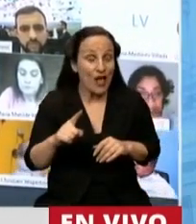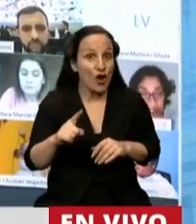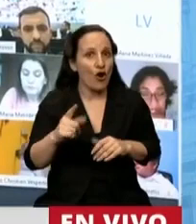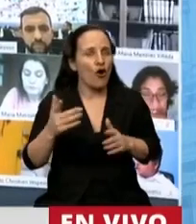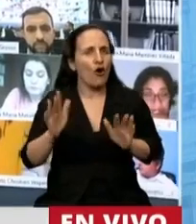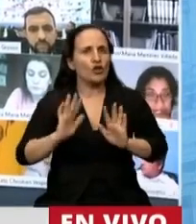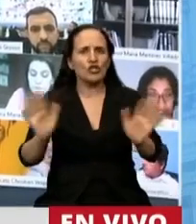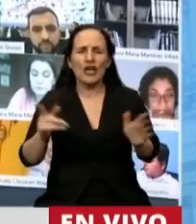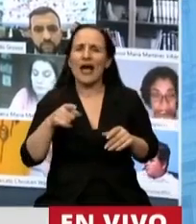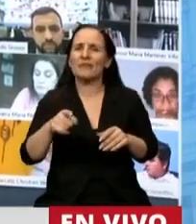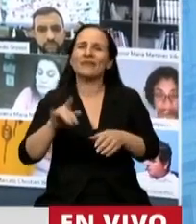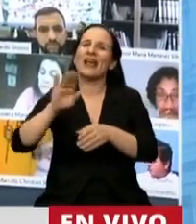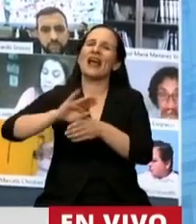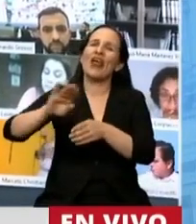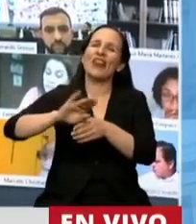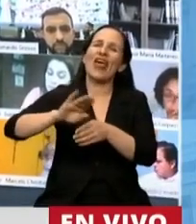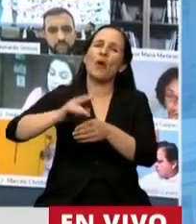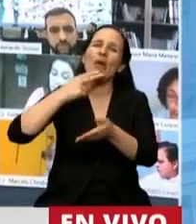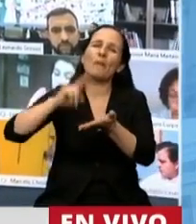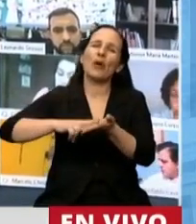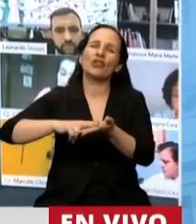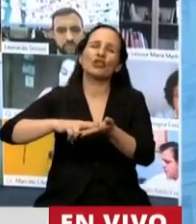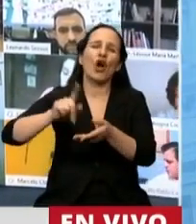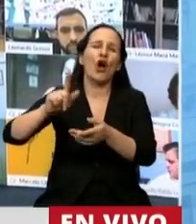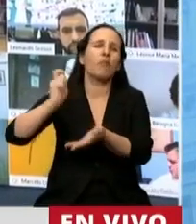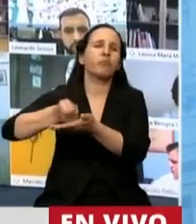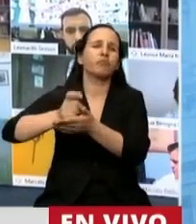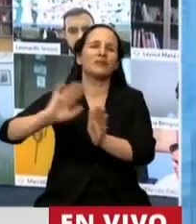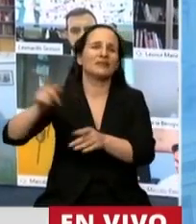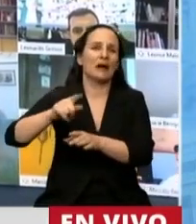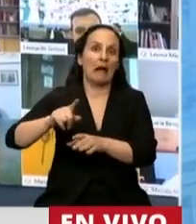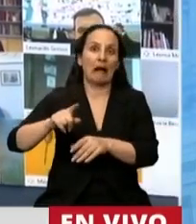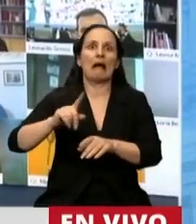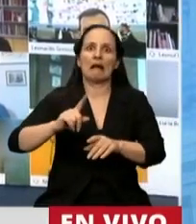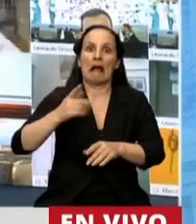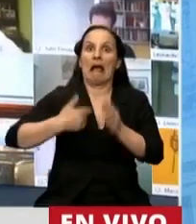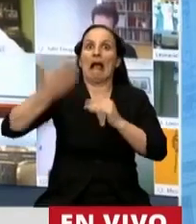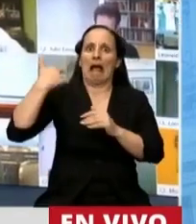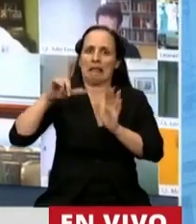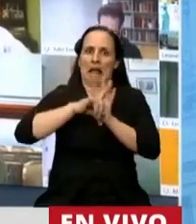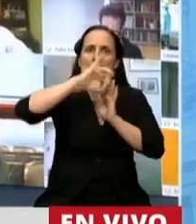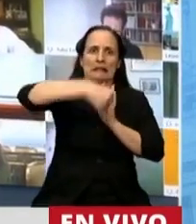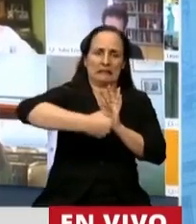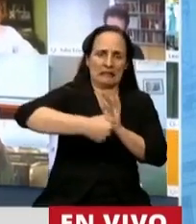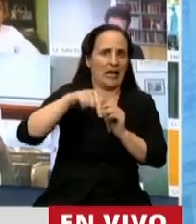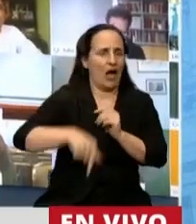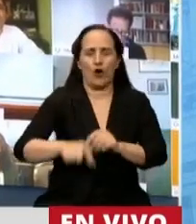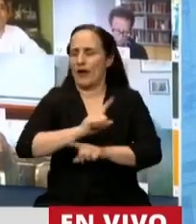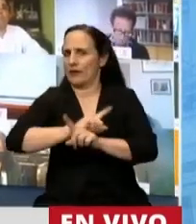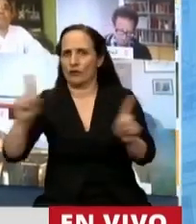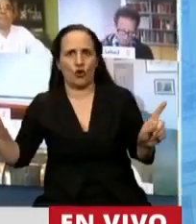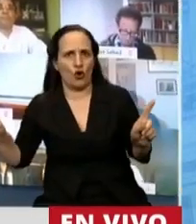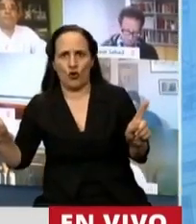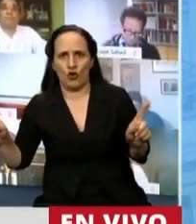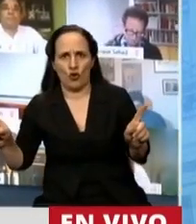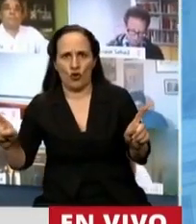ya no se va a poder cancelar deuda de todos los impuestos, como era la sanción original de esta ley, sino que se excluye